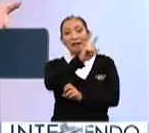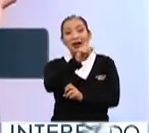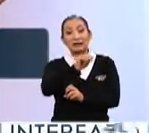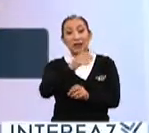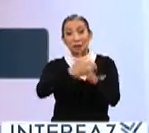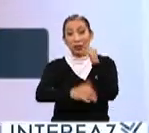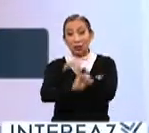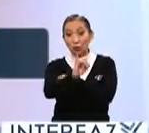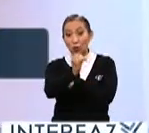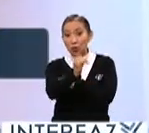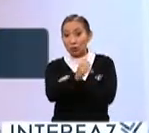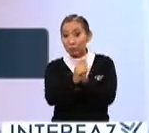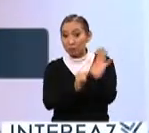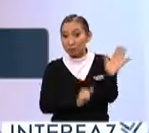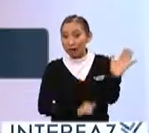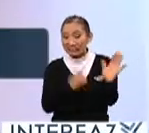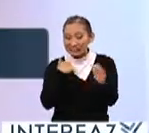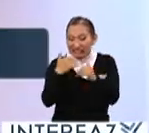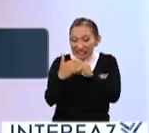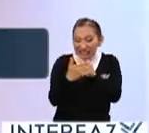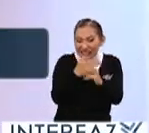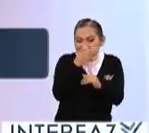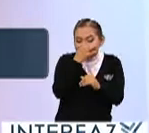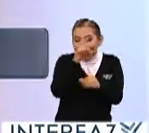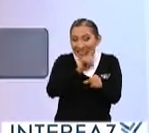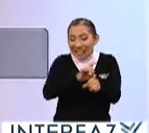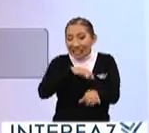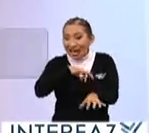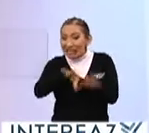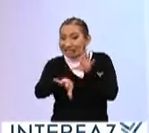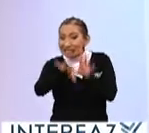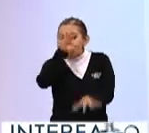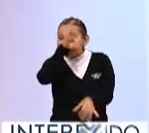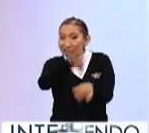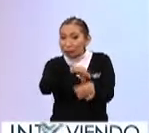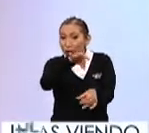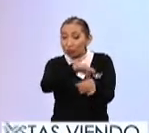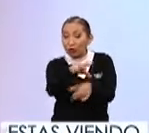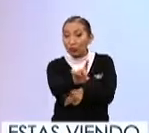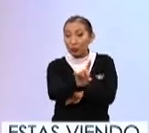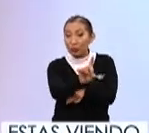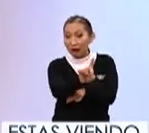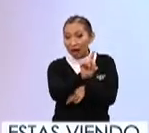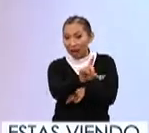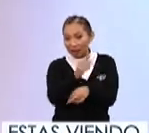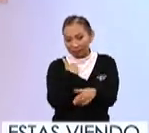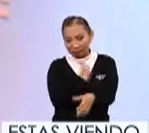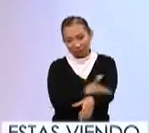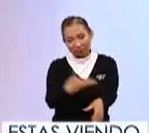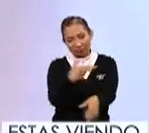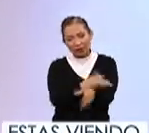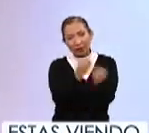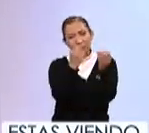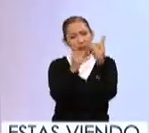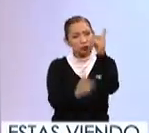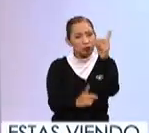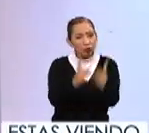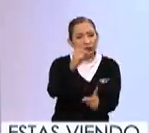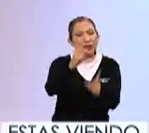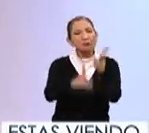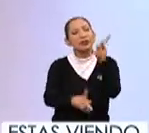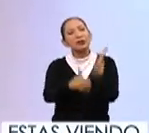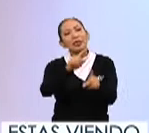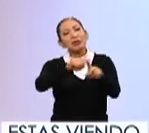terminando el mes de junio, estamos acercándonos también al día de la elección, el domingo, así que resolveremos muchas dudas y